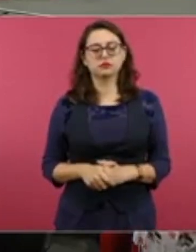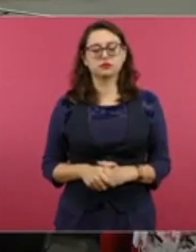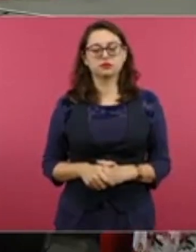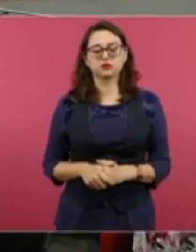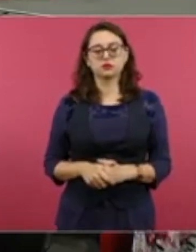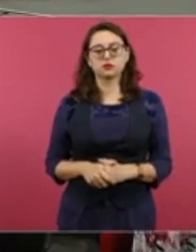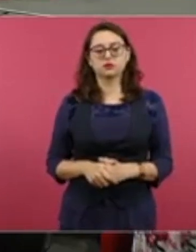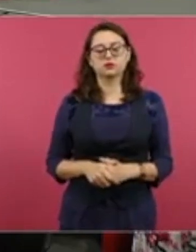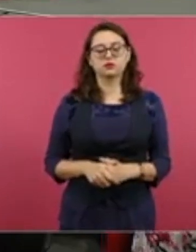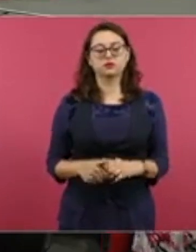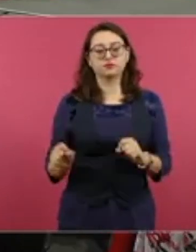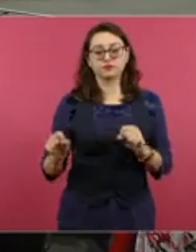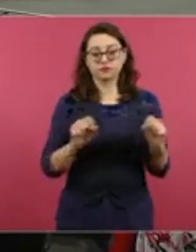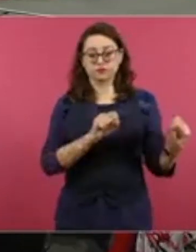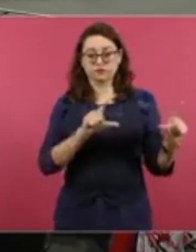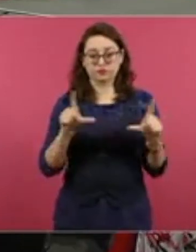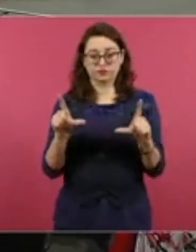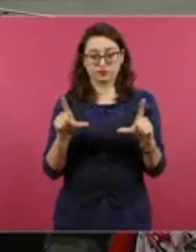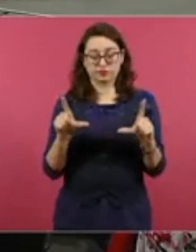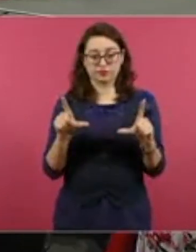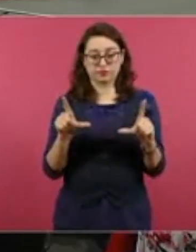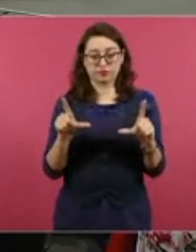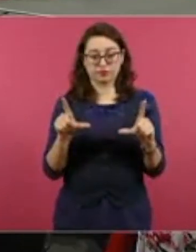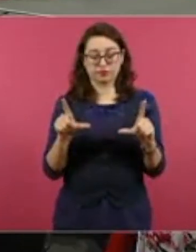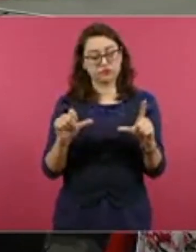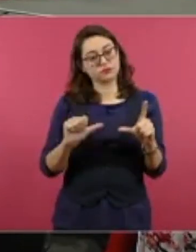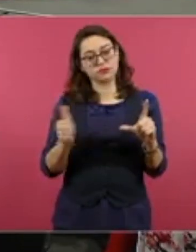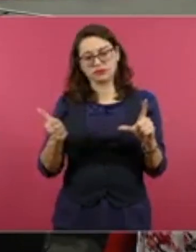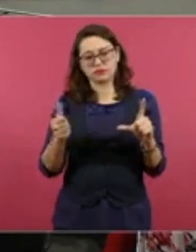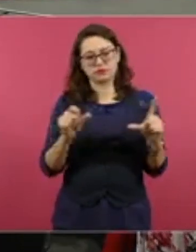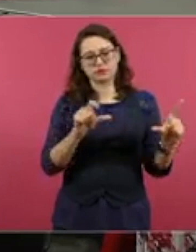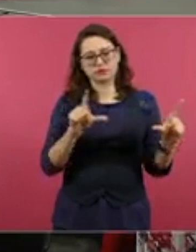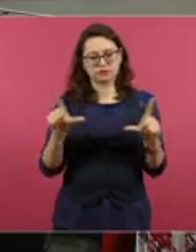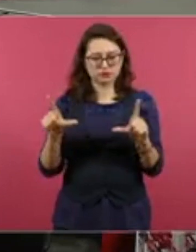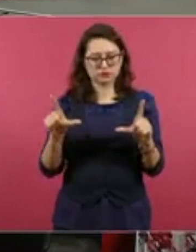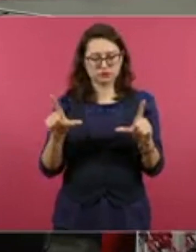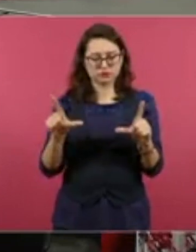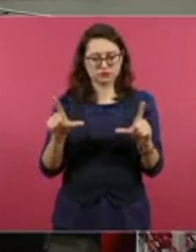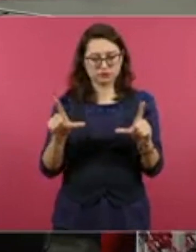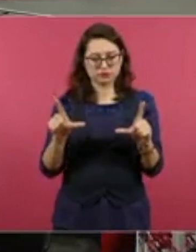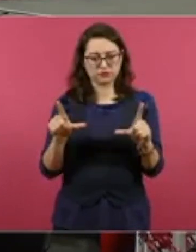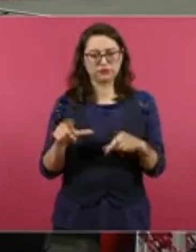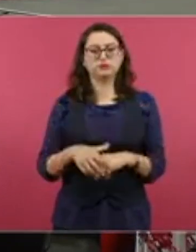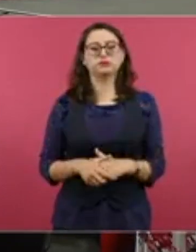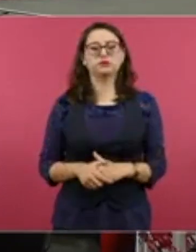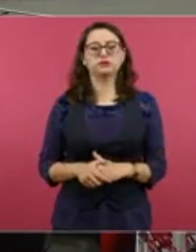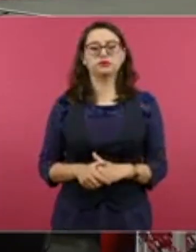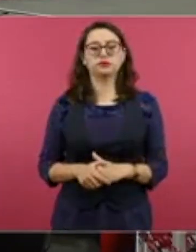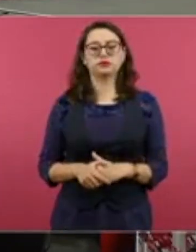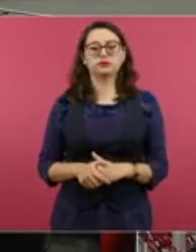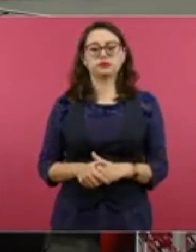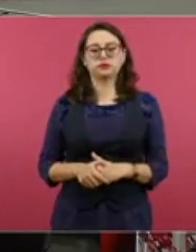Regresa. Esta es la que estaba. La anterior. Esto era